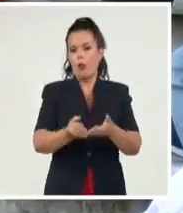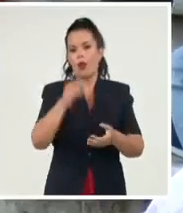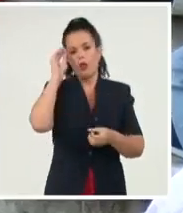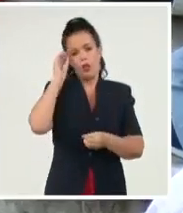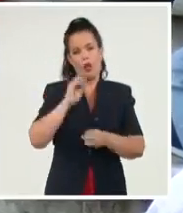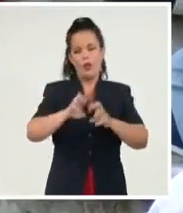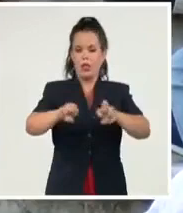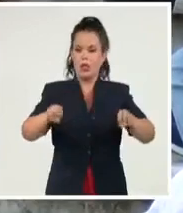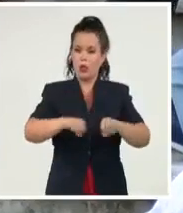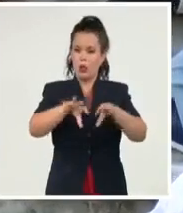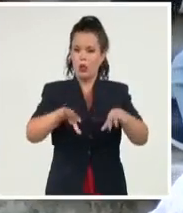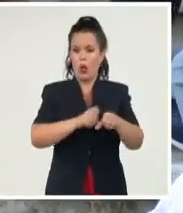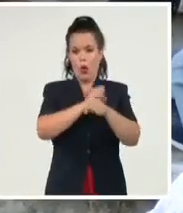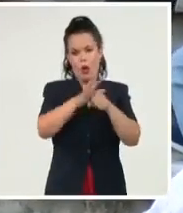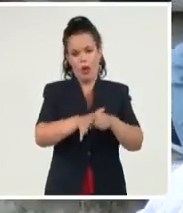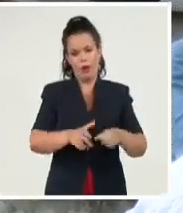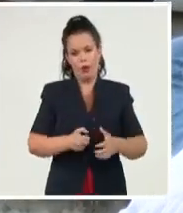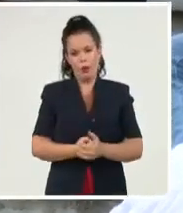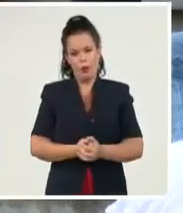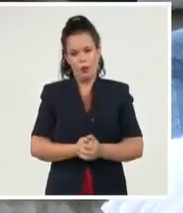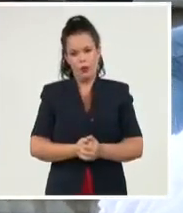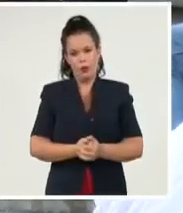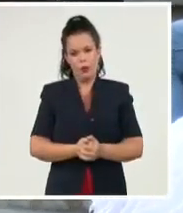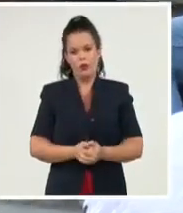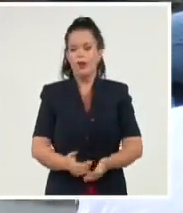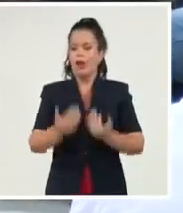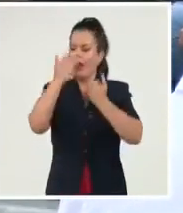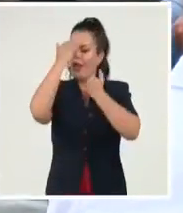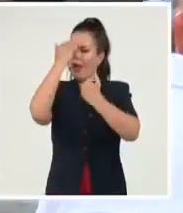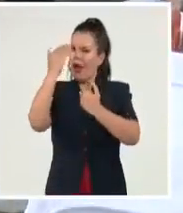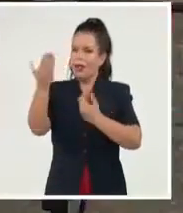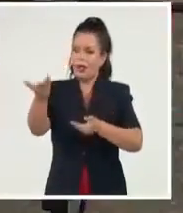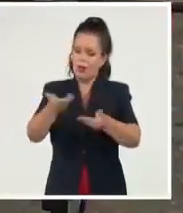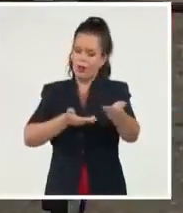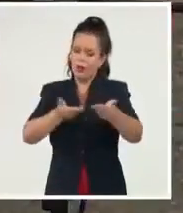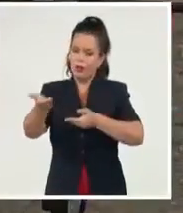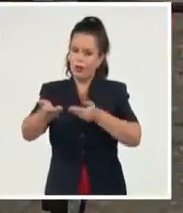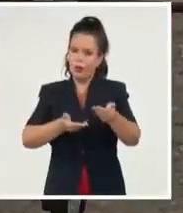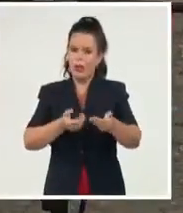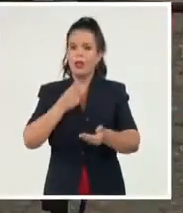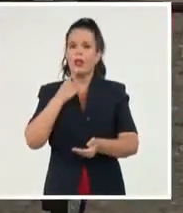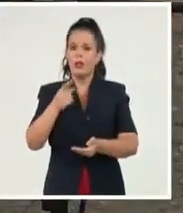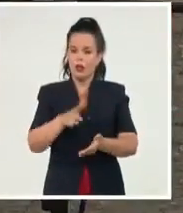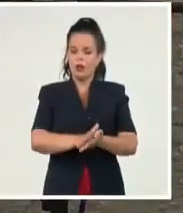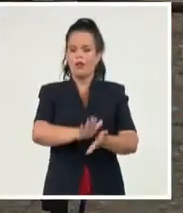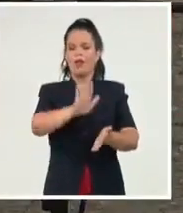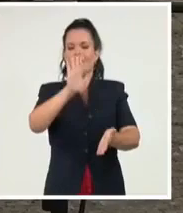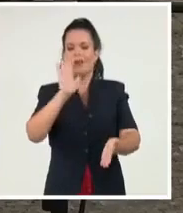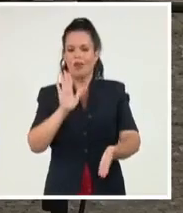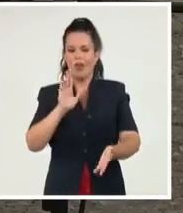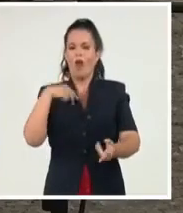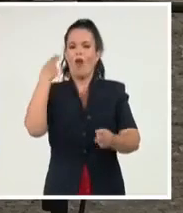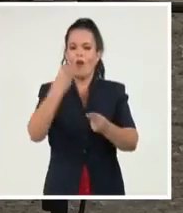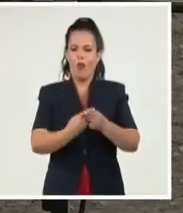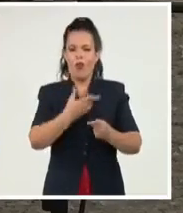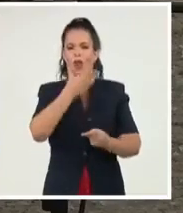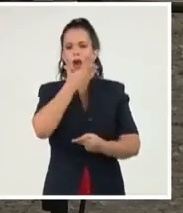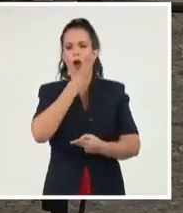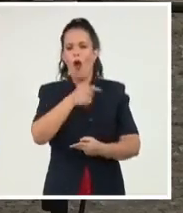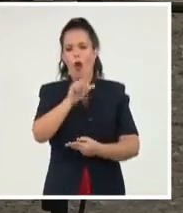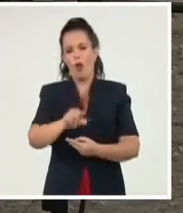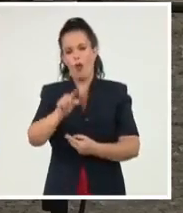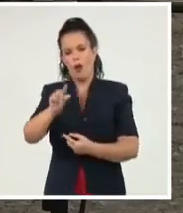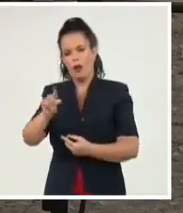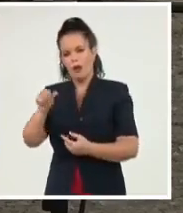agradeció por este nuevo encuentro y ratificó su confianza en los jóvenes. Y para mí está claro que hay una cantidad de retos en la